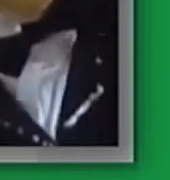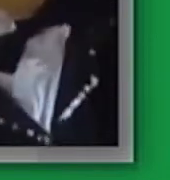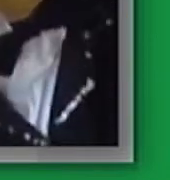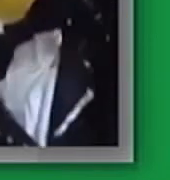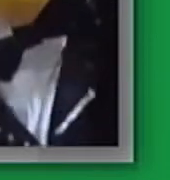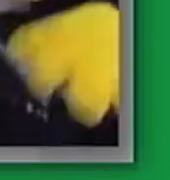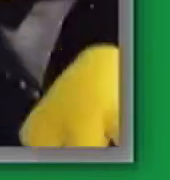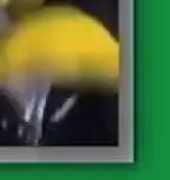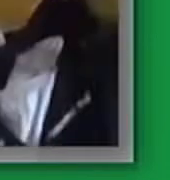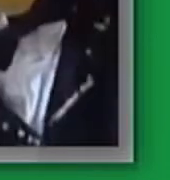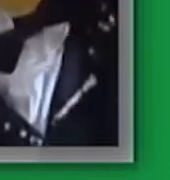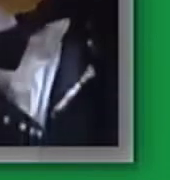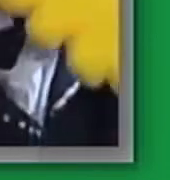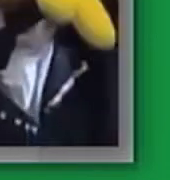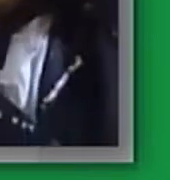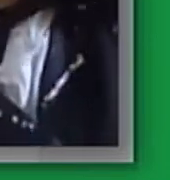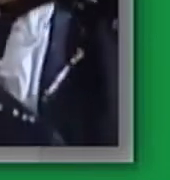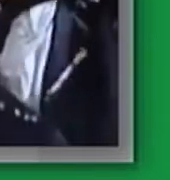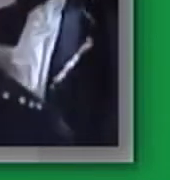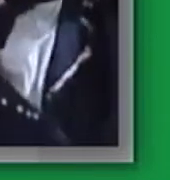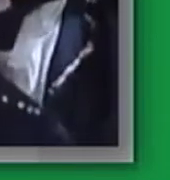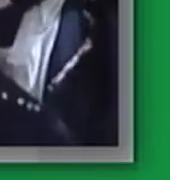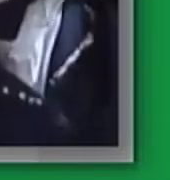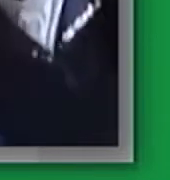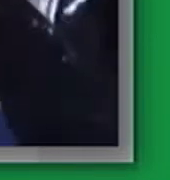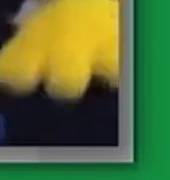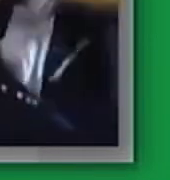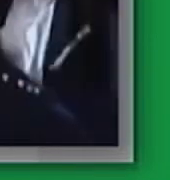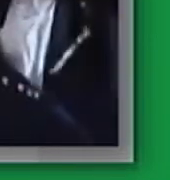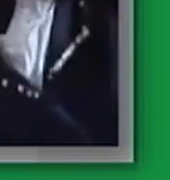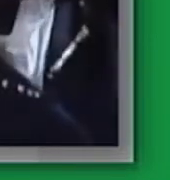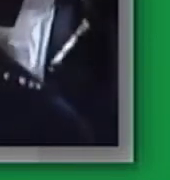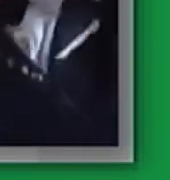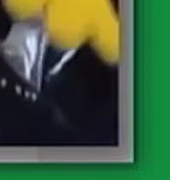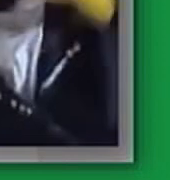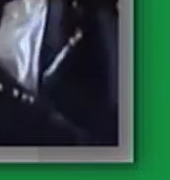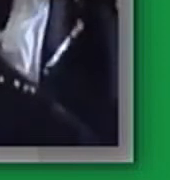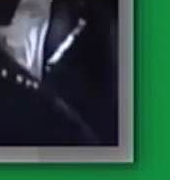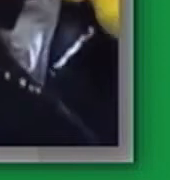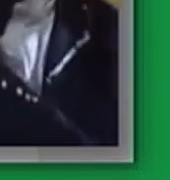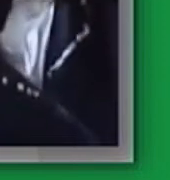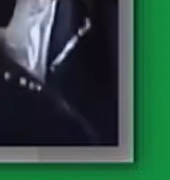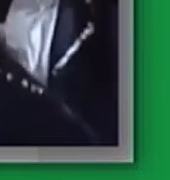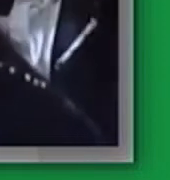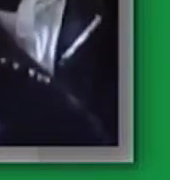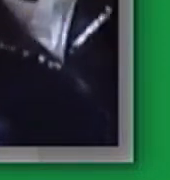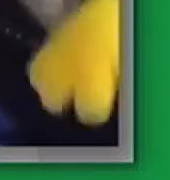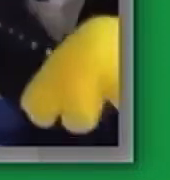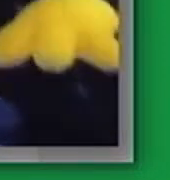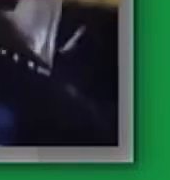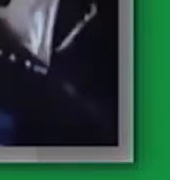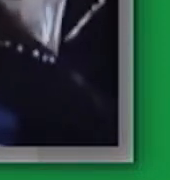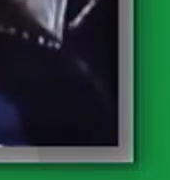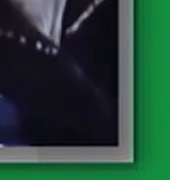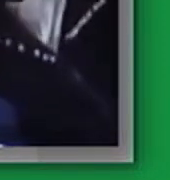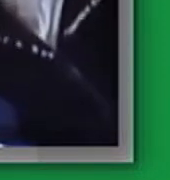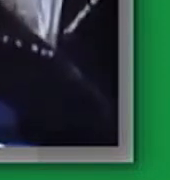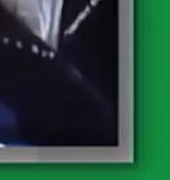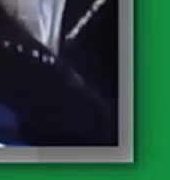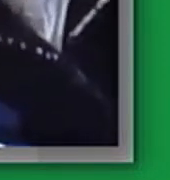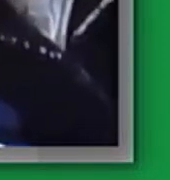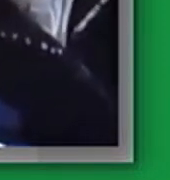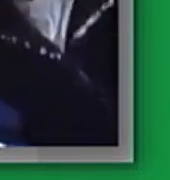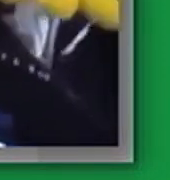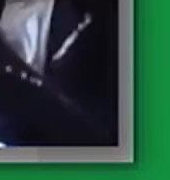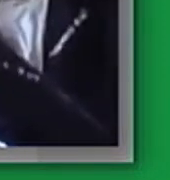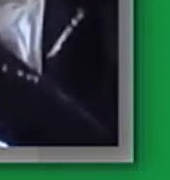que fue a perderse en la inmensidad del universo vino la lluvia y un remolino de viento arrastró a las siete